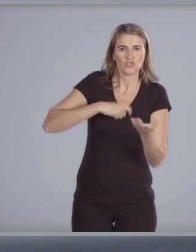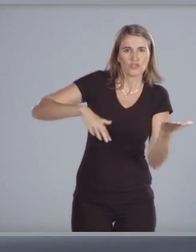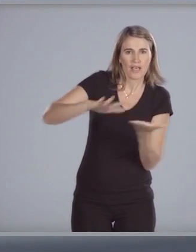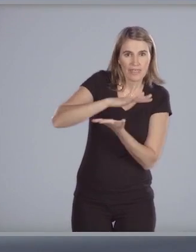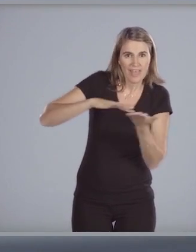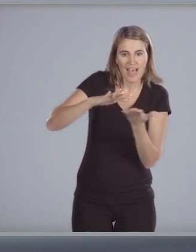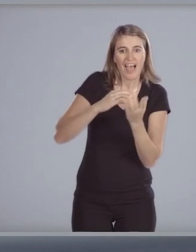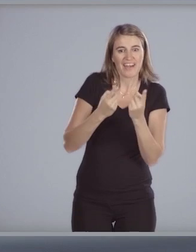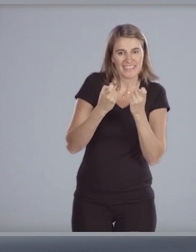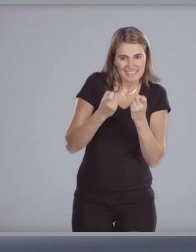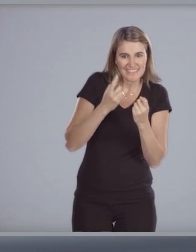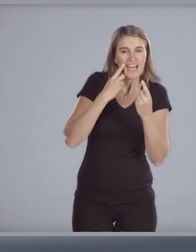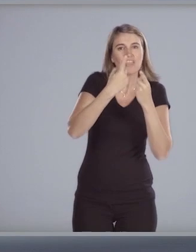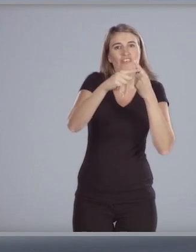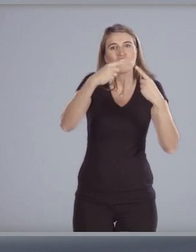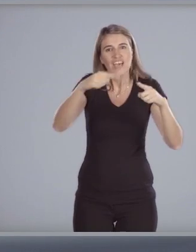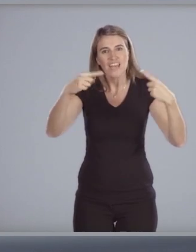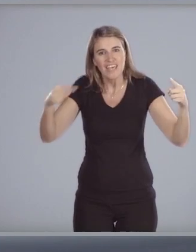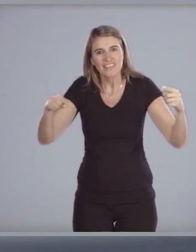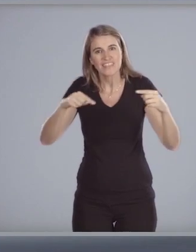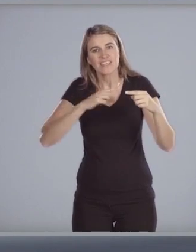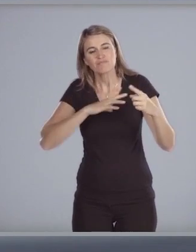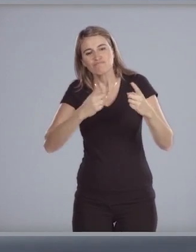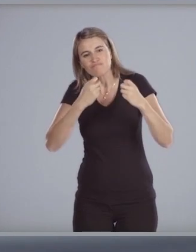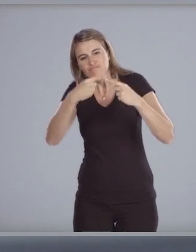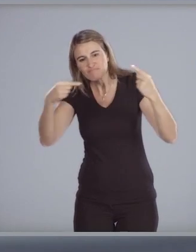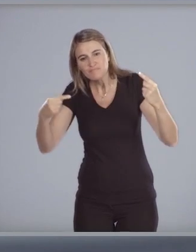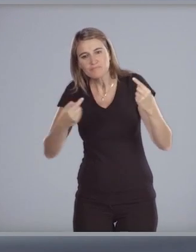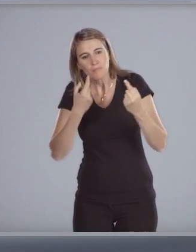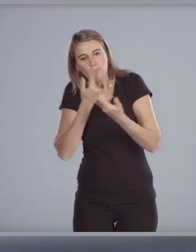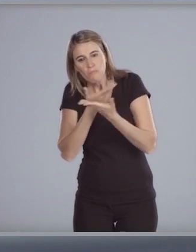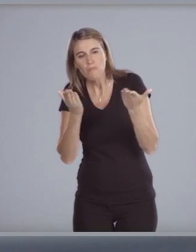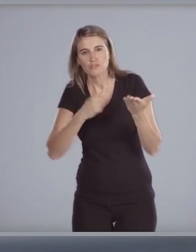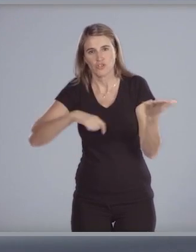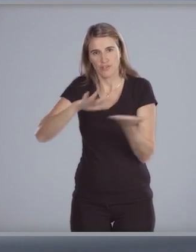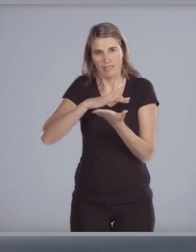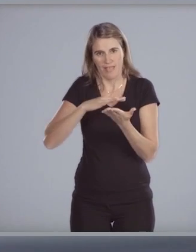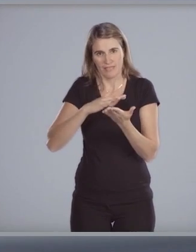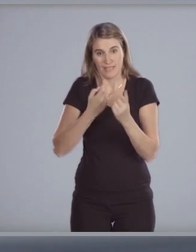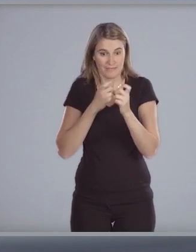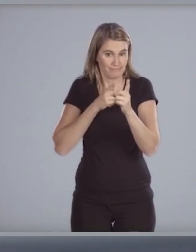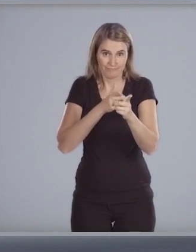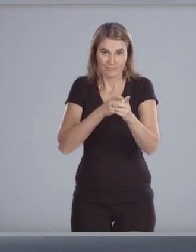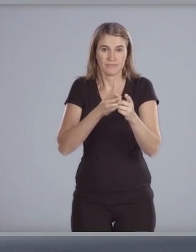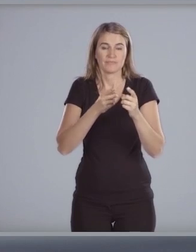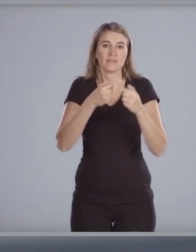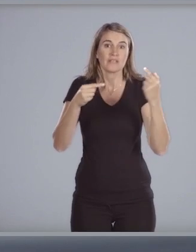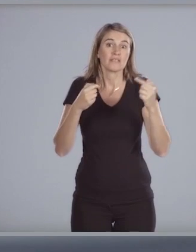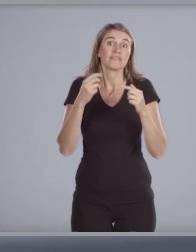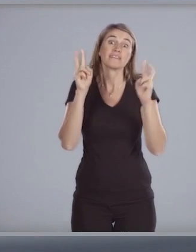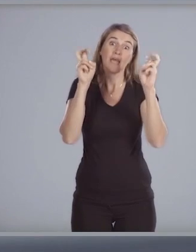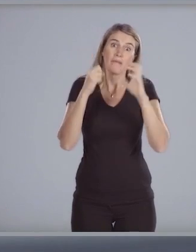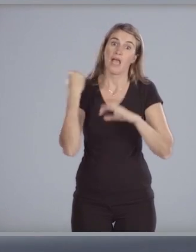con la sociedad y con las distintas y variadas expresiones de la misma sobre los